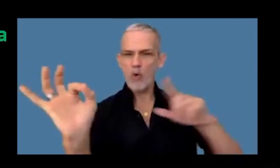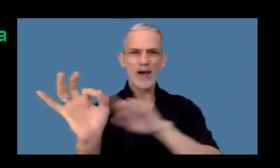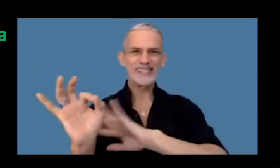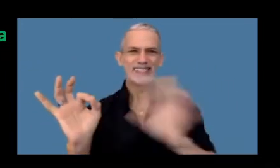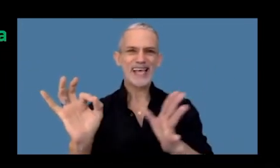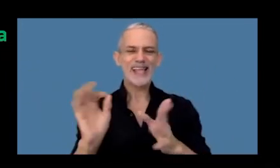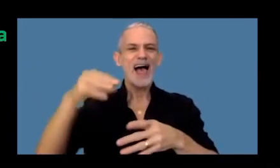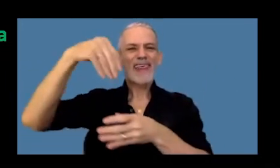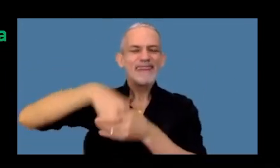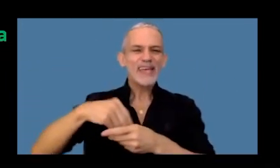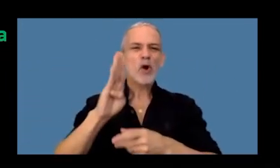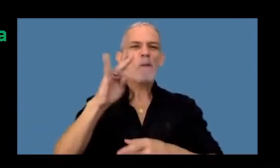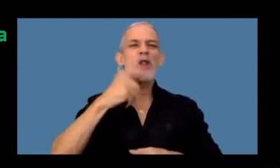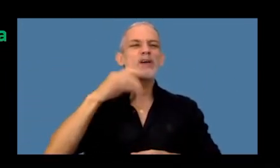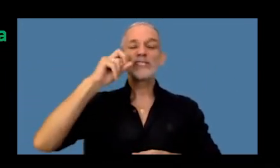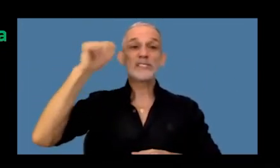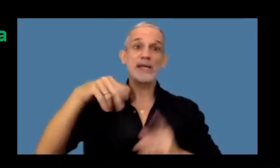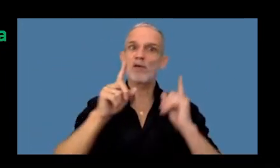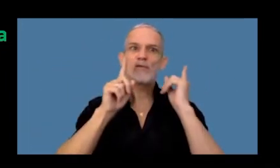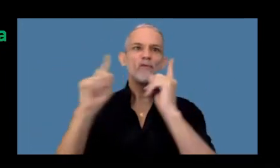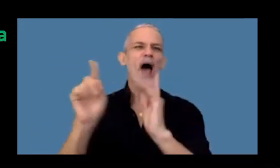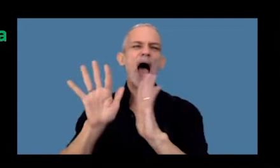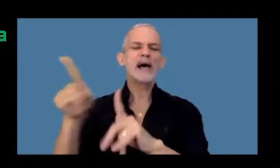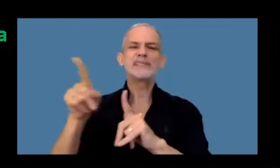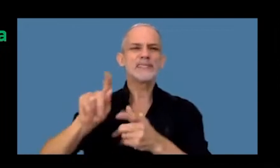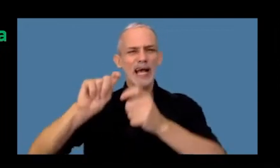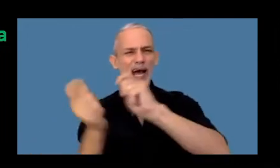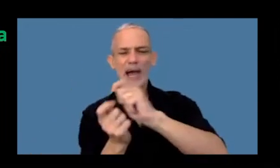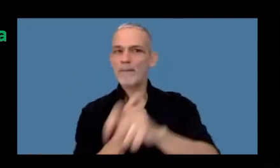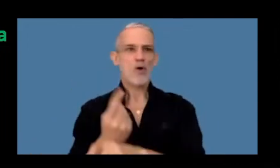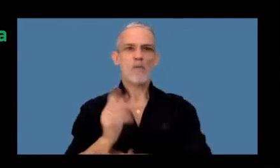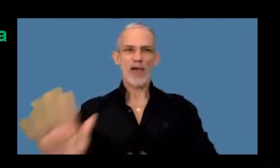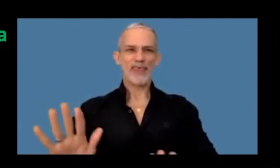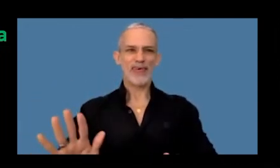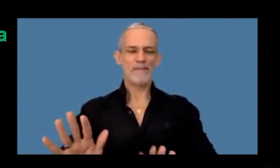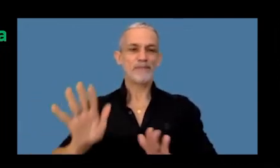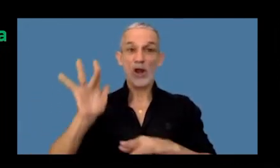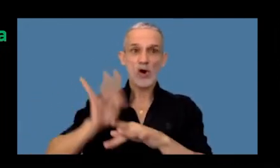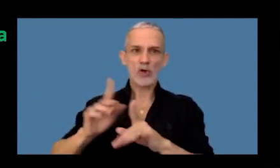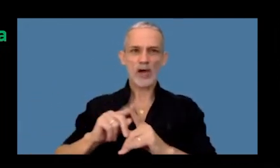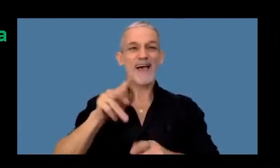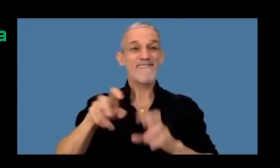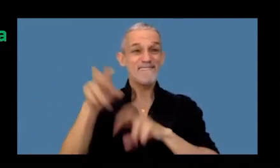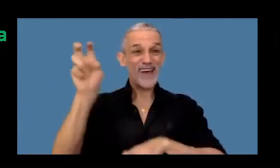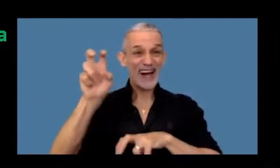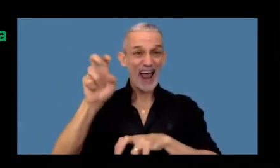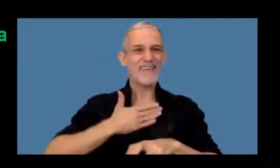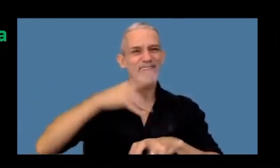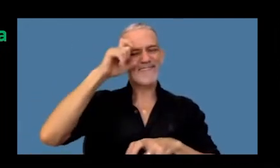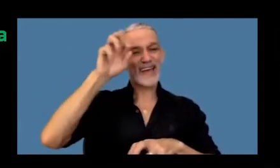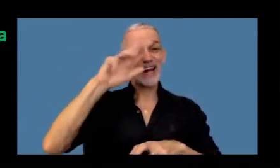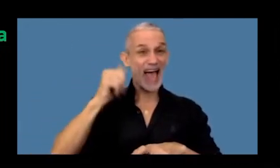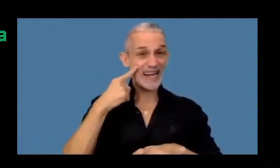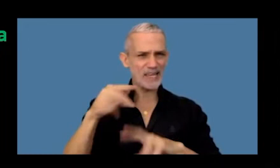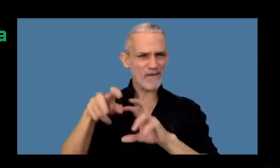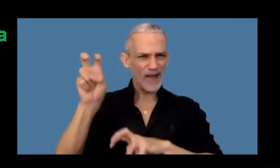blockchain permanecerá in eternum tal y como fue generado bueno a Ferrari la marca de autos de lujo